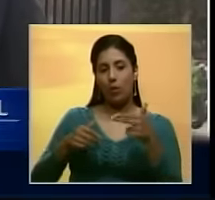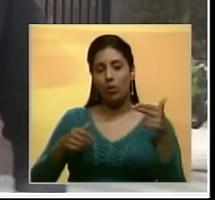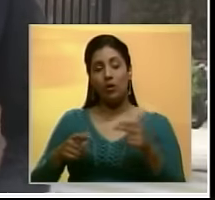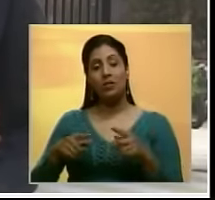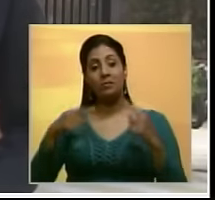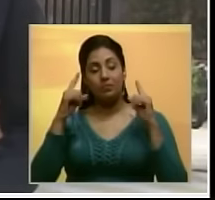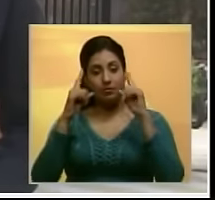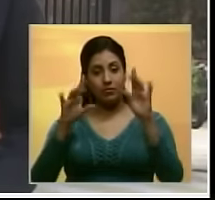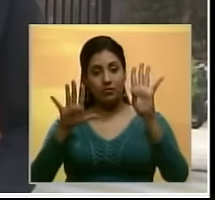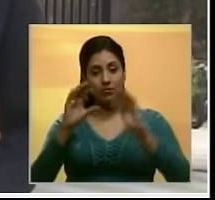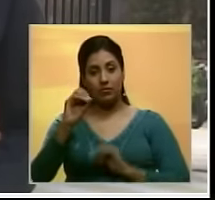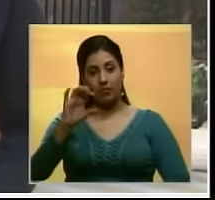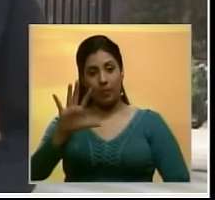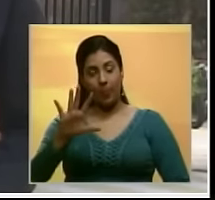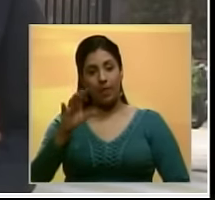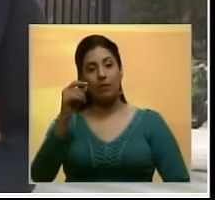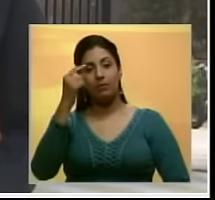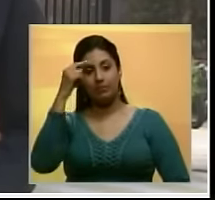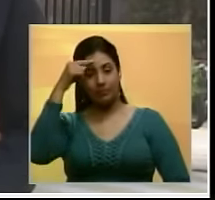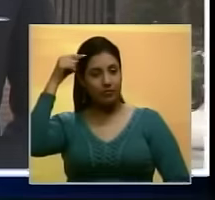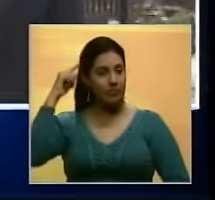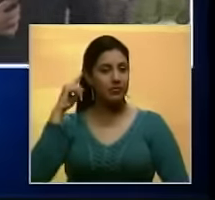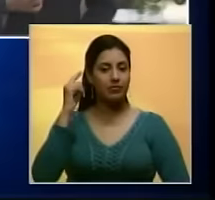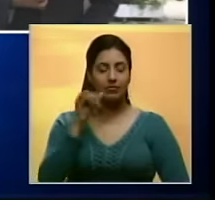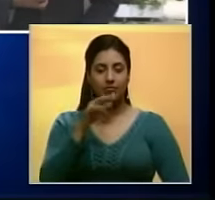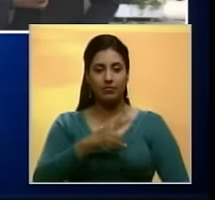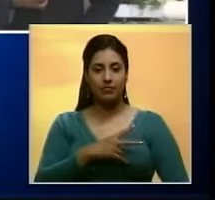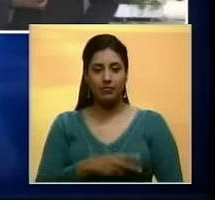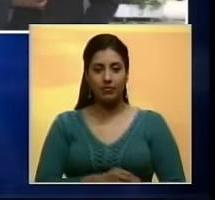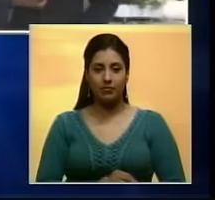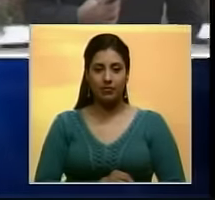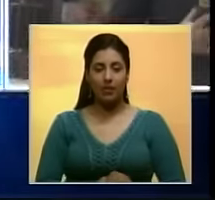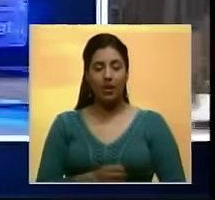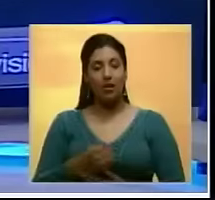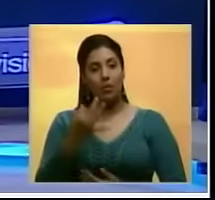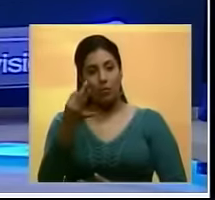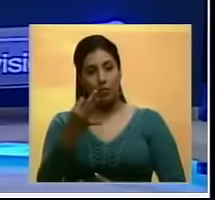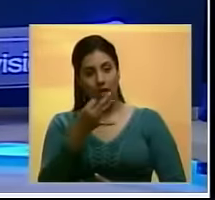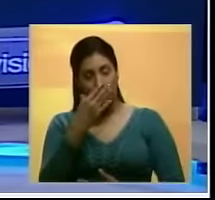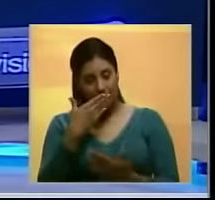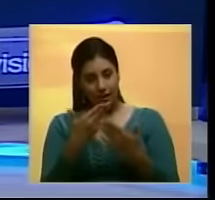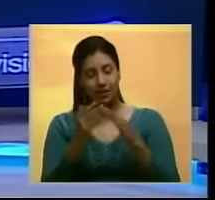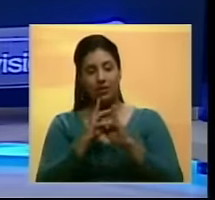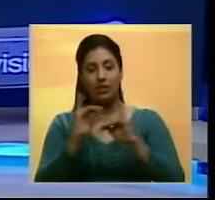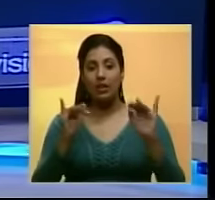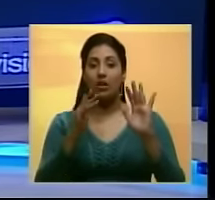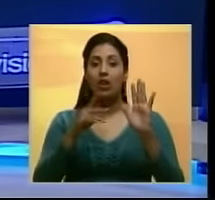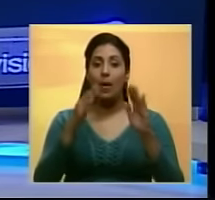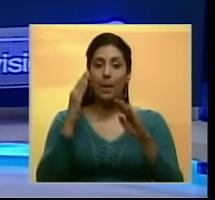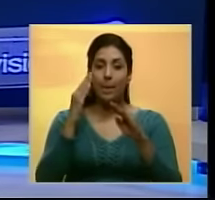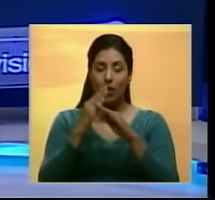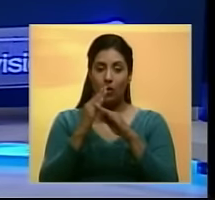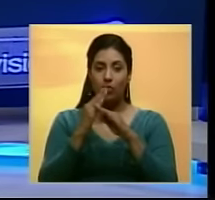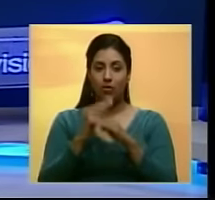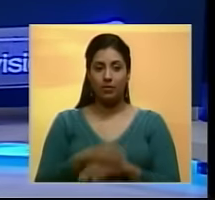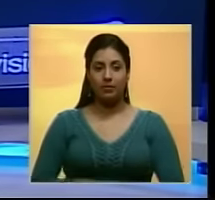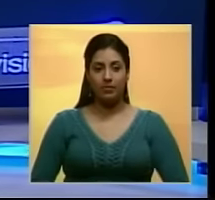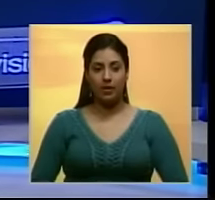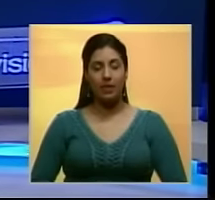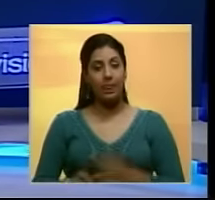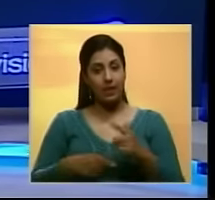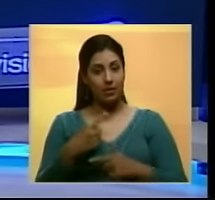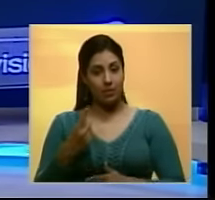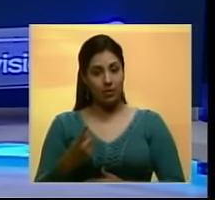En la Cota 905, Euclides Sotillo, Noticiero, Venevisión. Muchísimas gracias, Euclides. Amigos, es momento de hacer una nueva pausa.